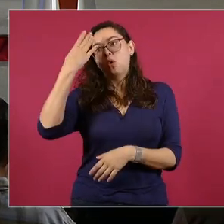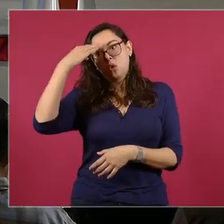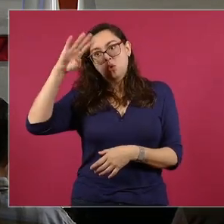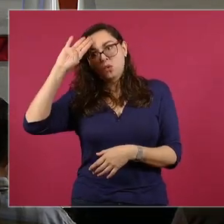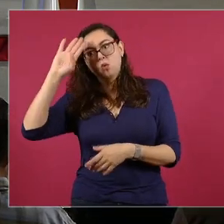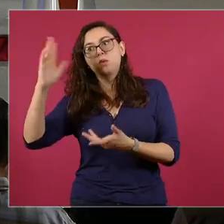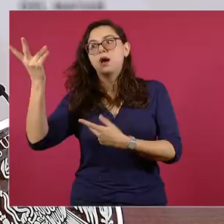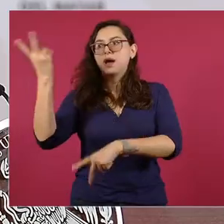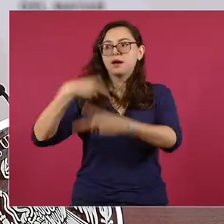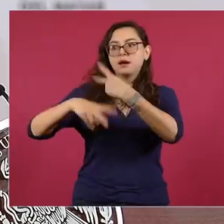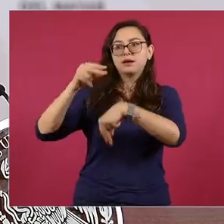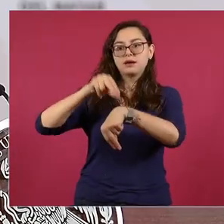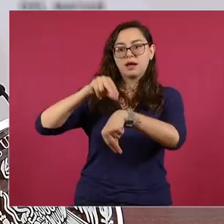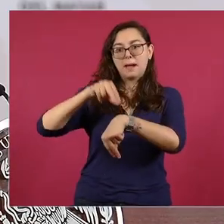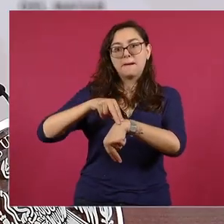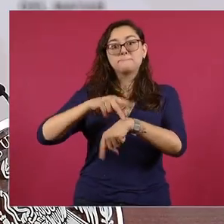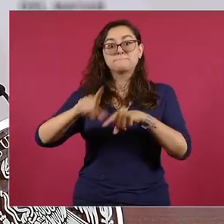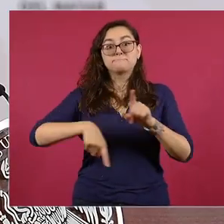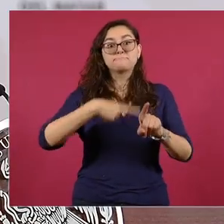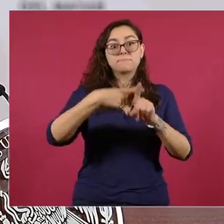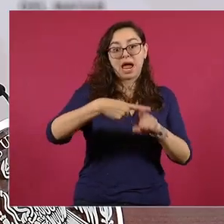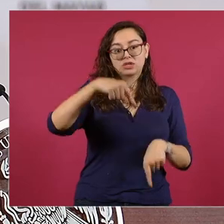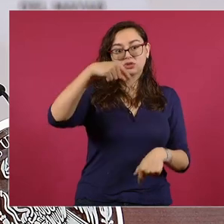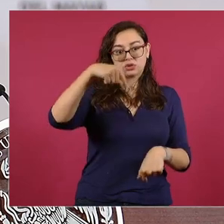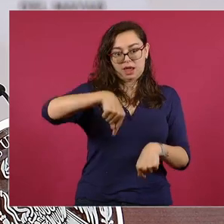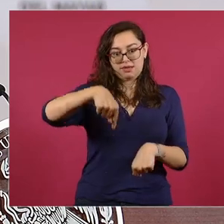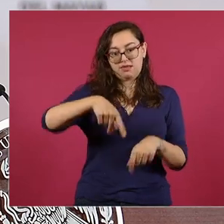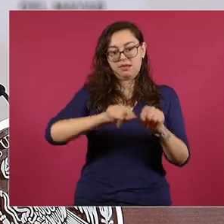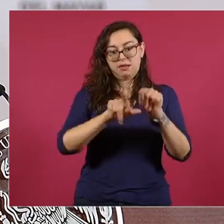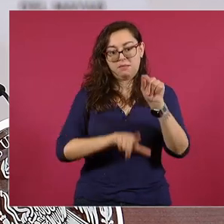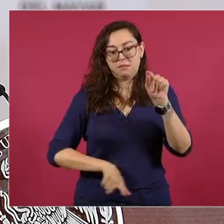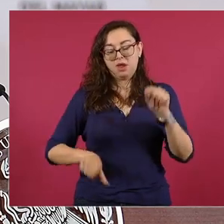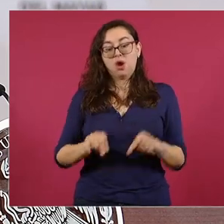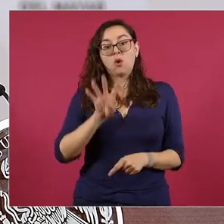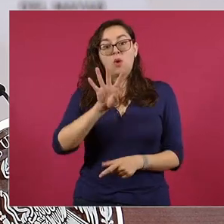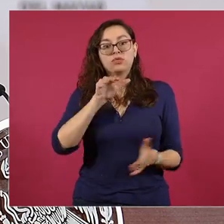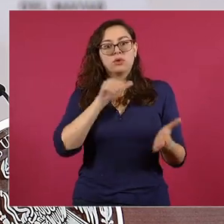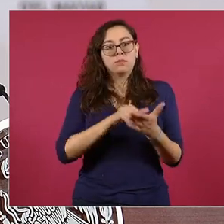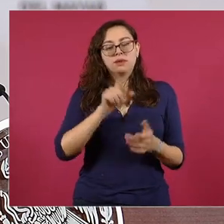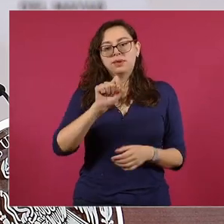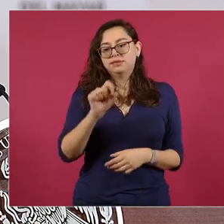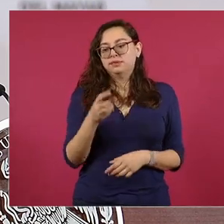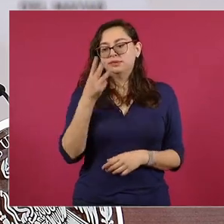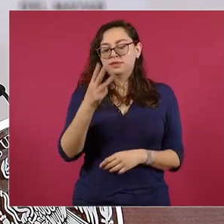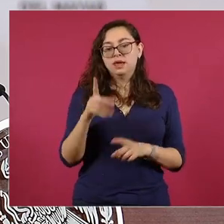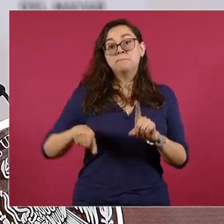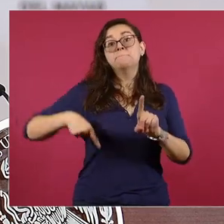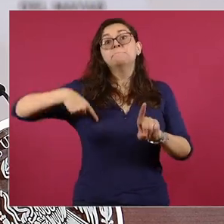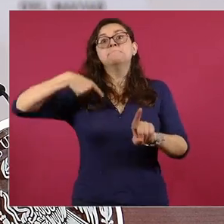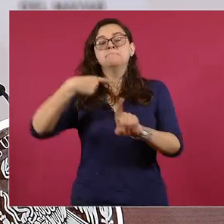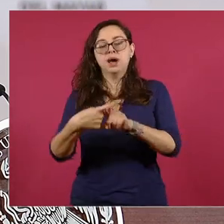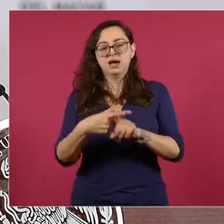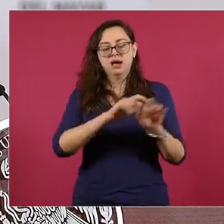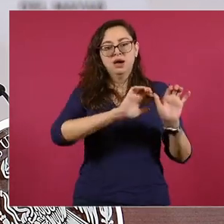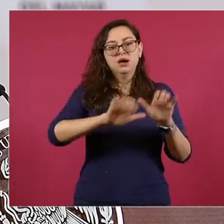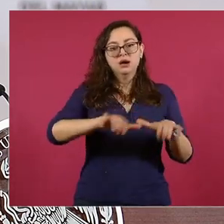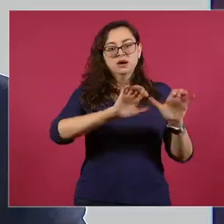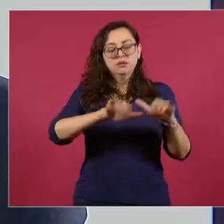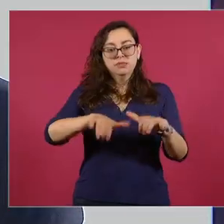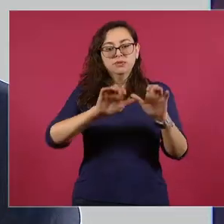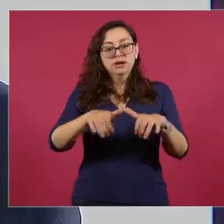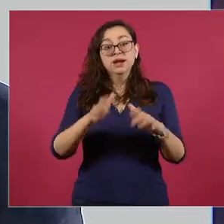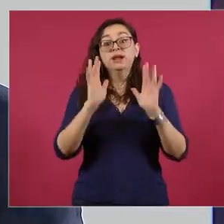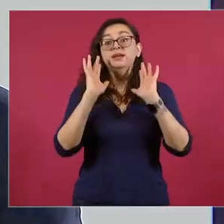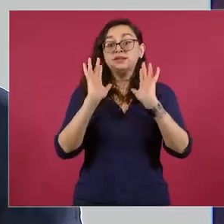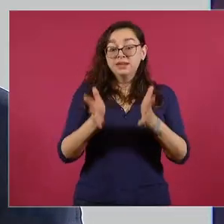médicos especialistas de México con cuatro mil 23 especialidades más. De hecho, tenemos ya programados todos los